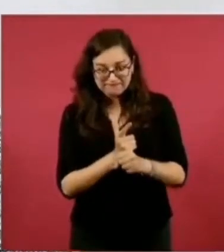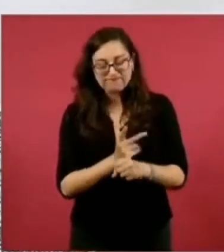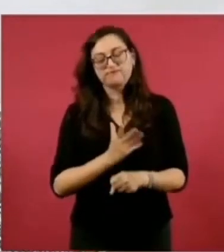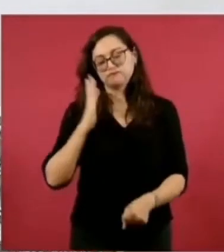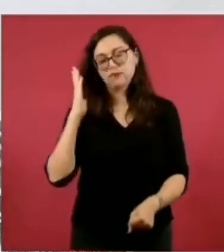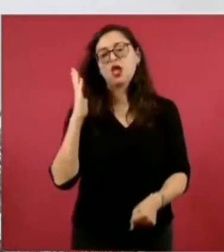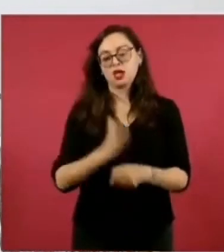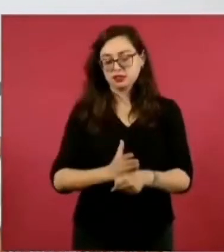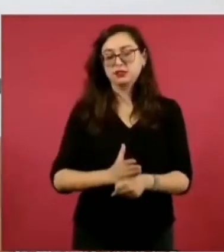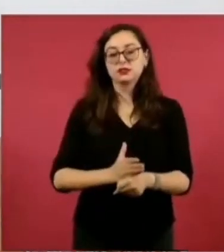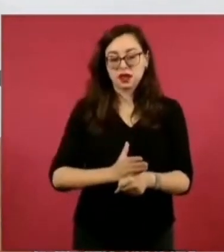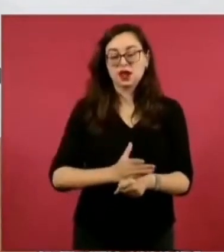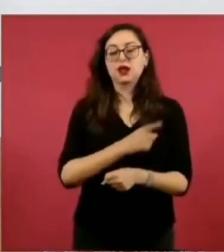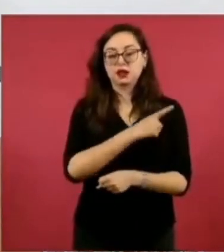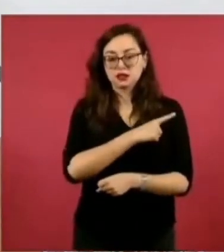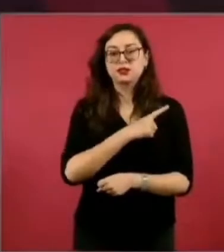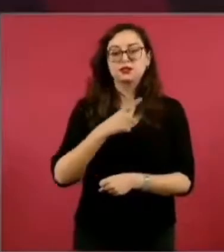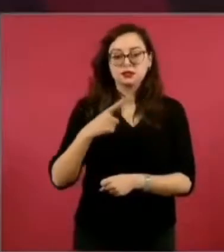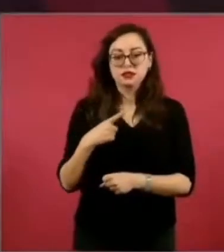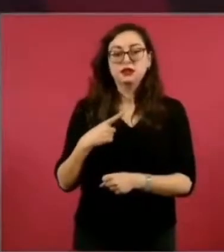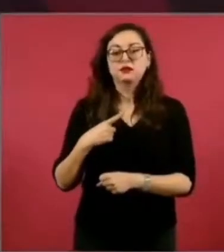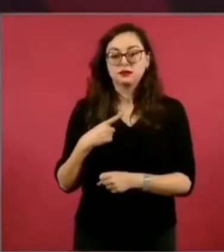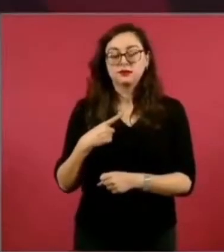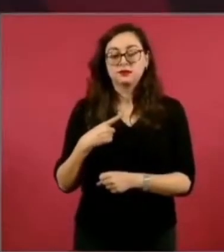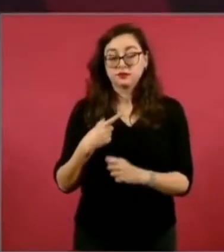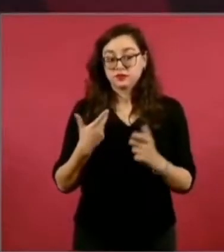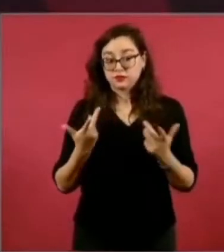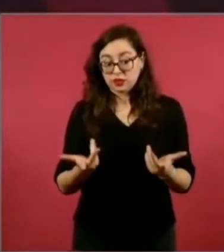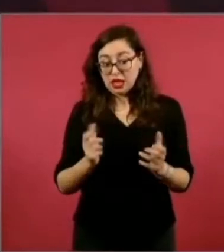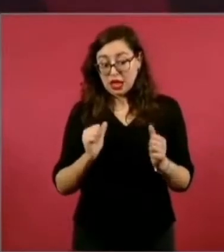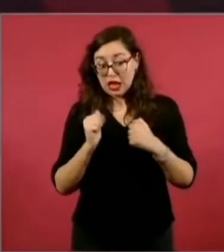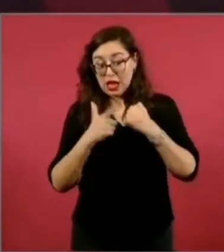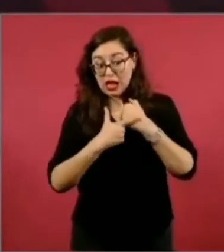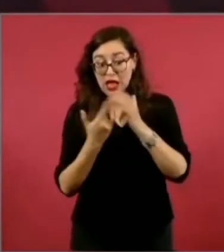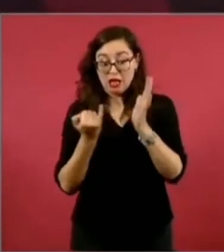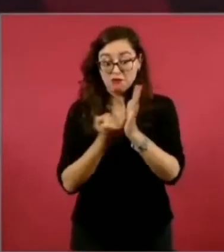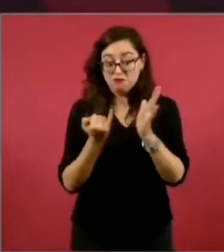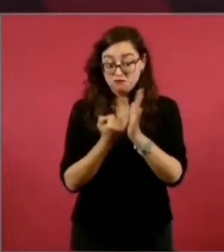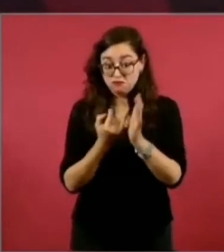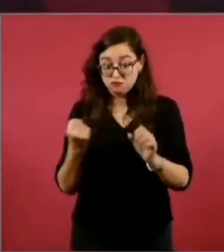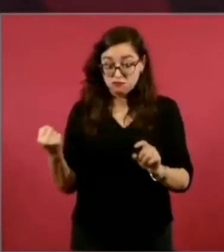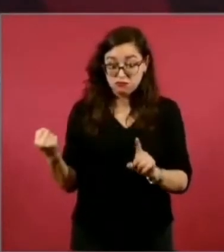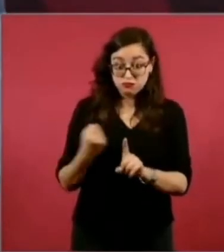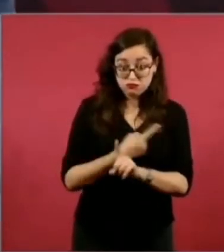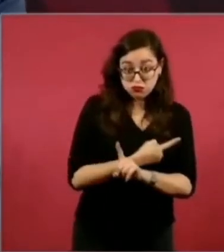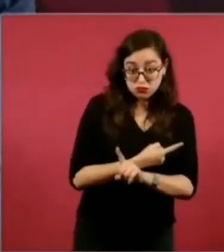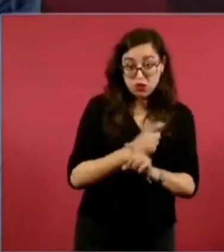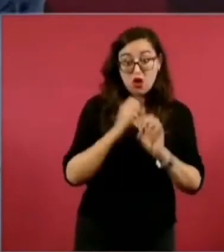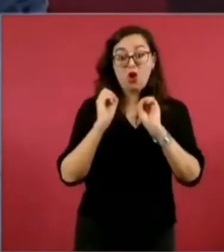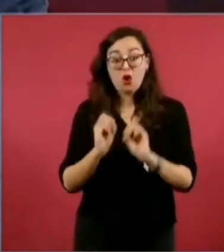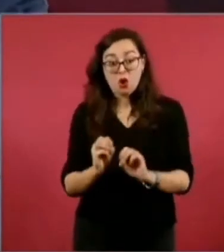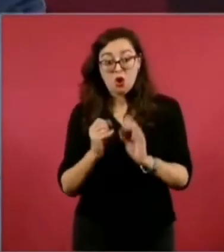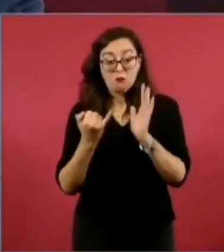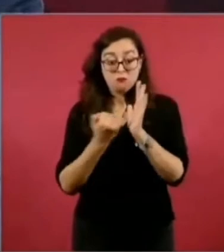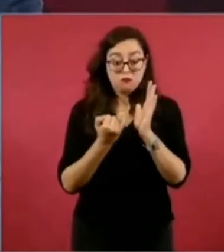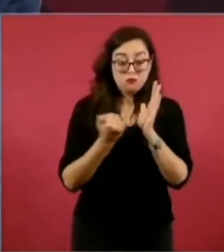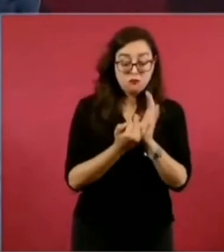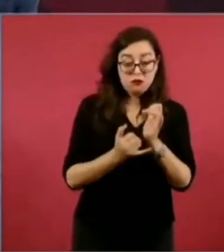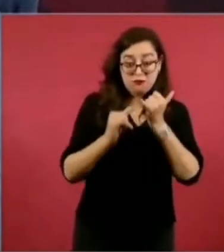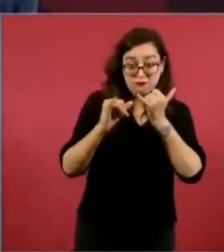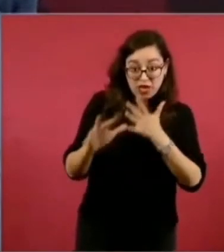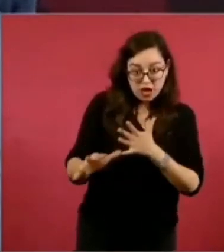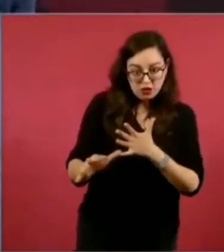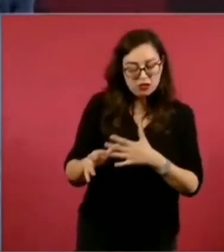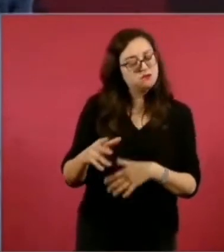evasión o fraude fiscal,